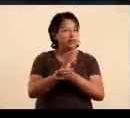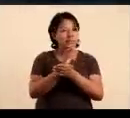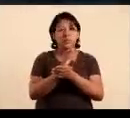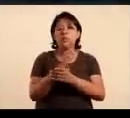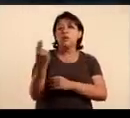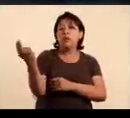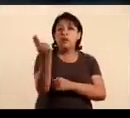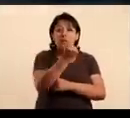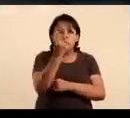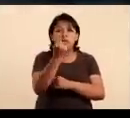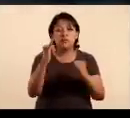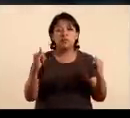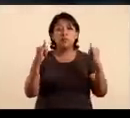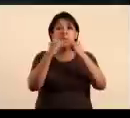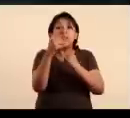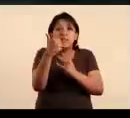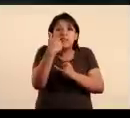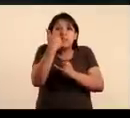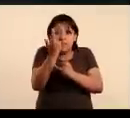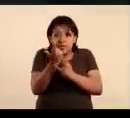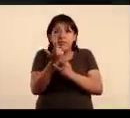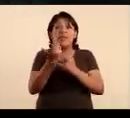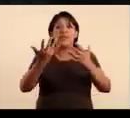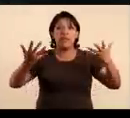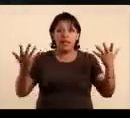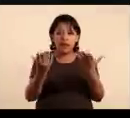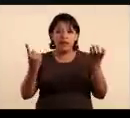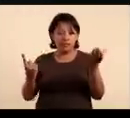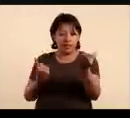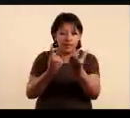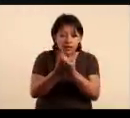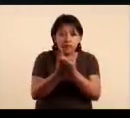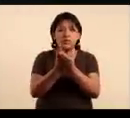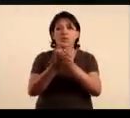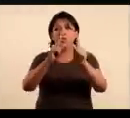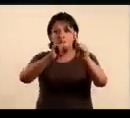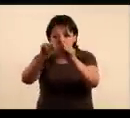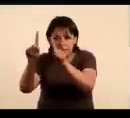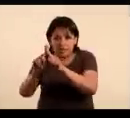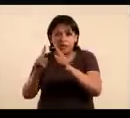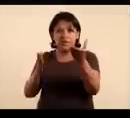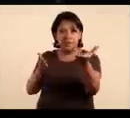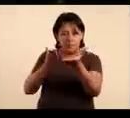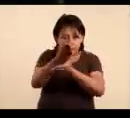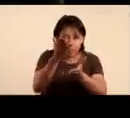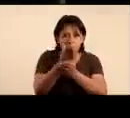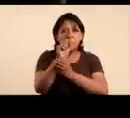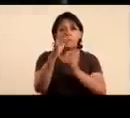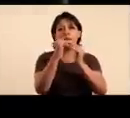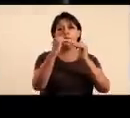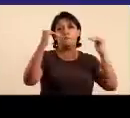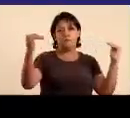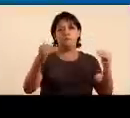Necesitamos instituciones comprometidas en construir la inclusión, la diversidad, la accesibilidad y la igualdad.